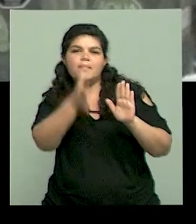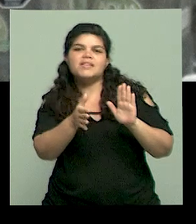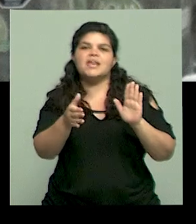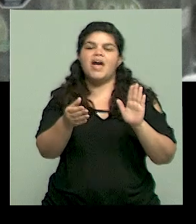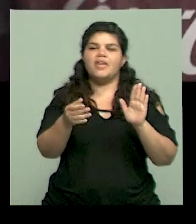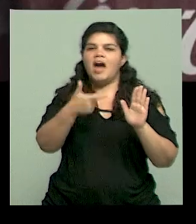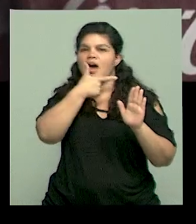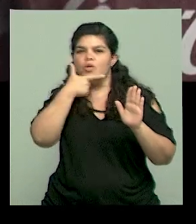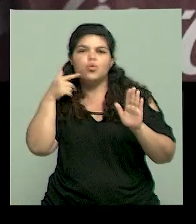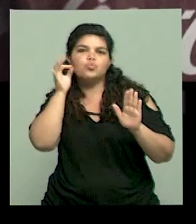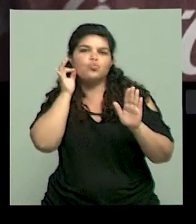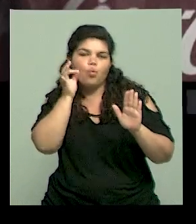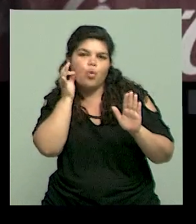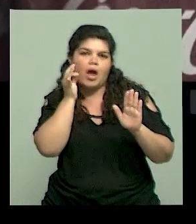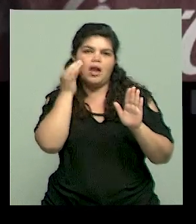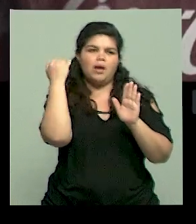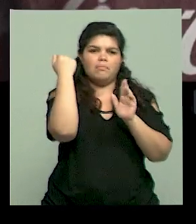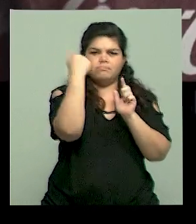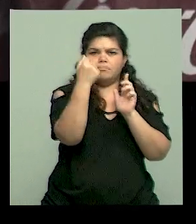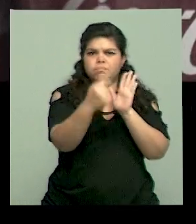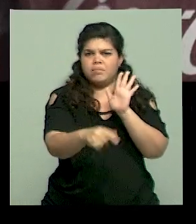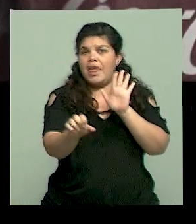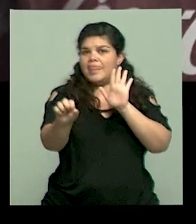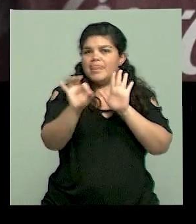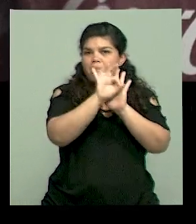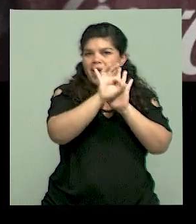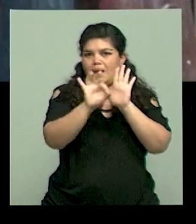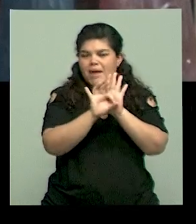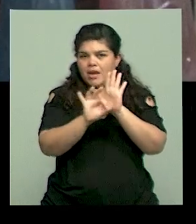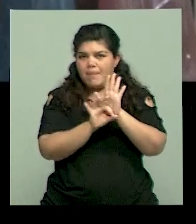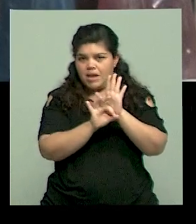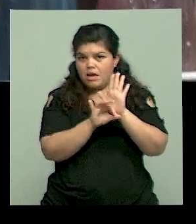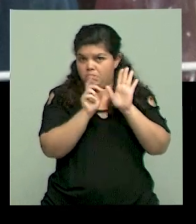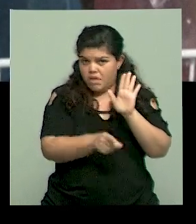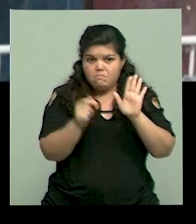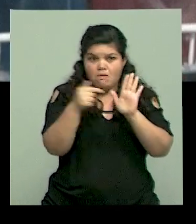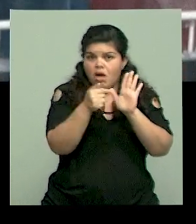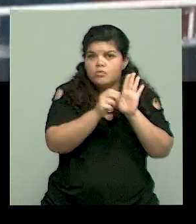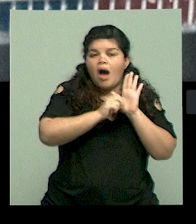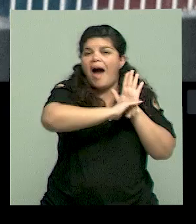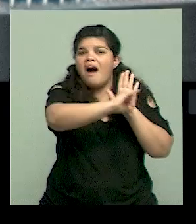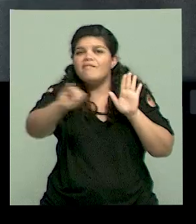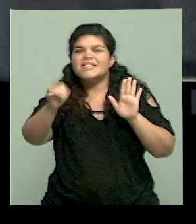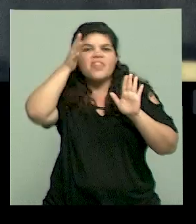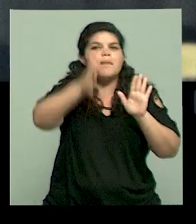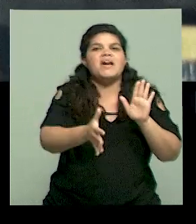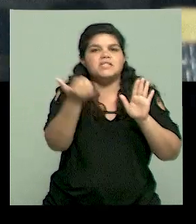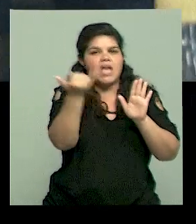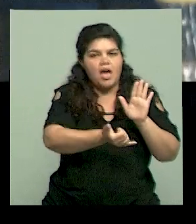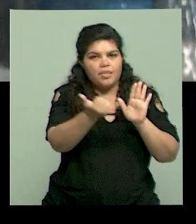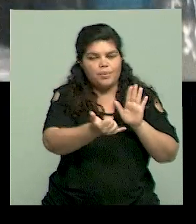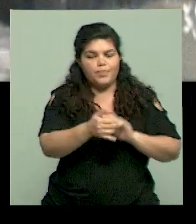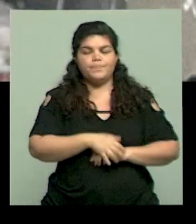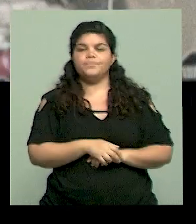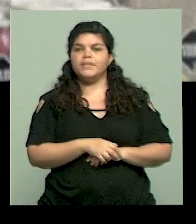saber lo que estamos comiendo. Bueno, a raíz de que vemos desde el área de salud cómo se estaba comiendo, es que pensamos en